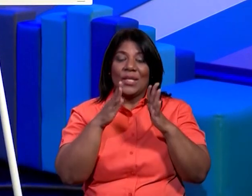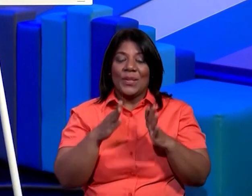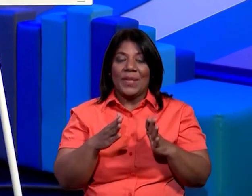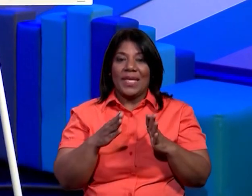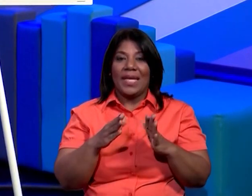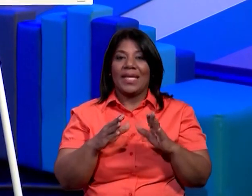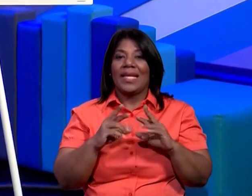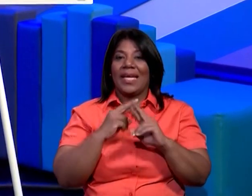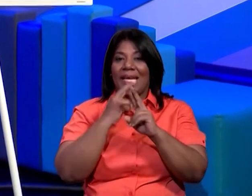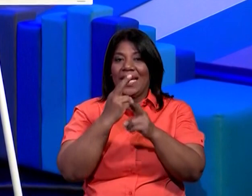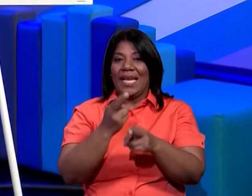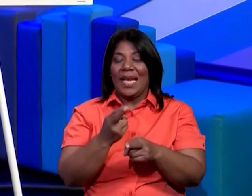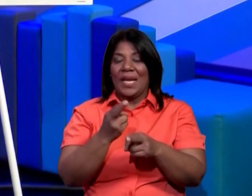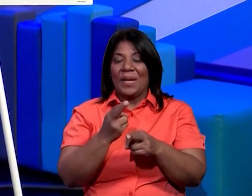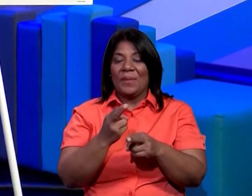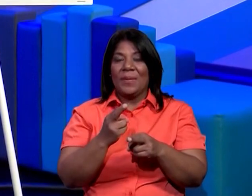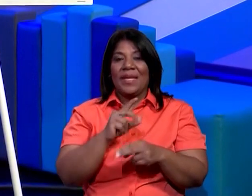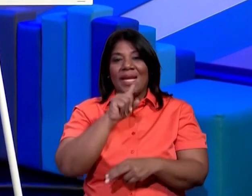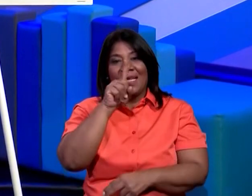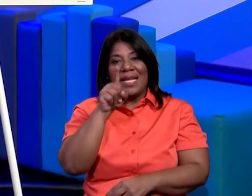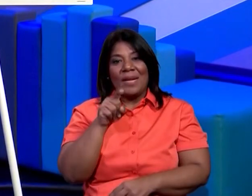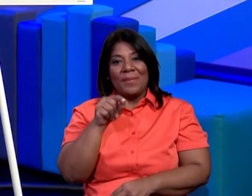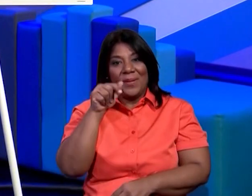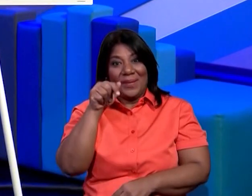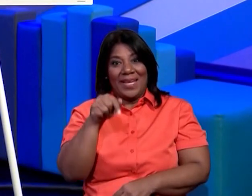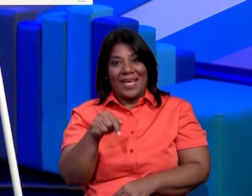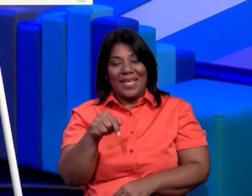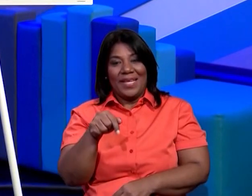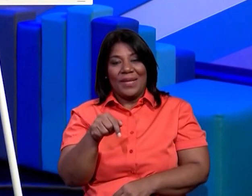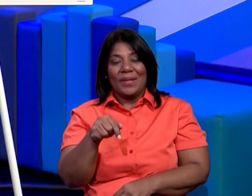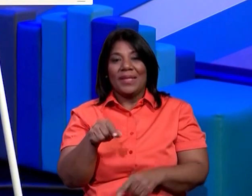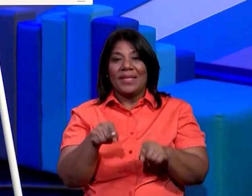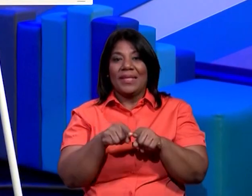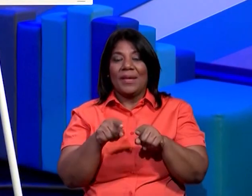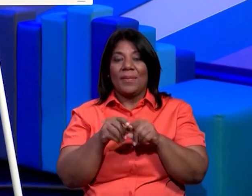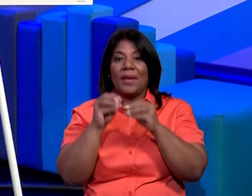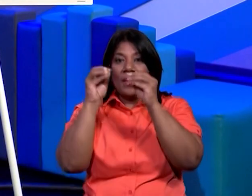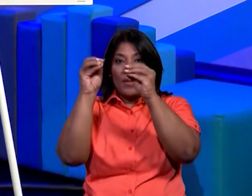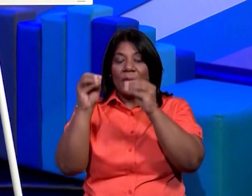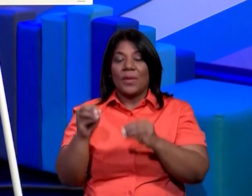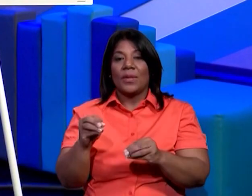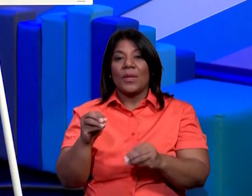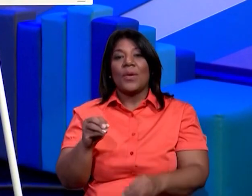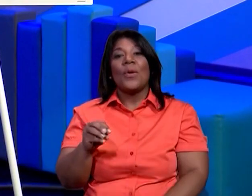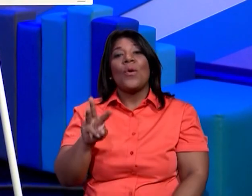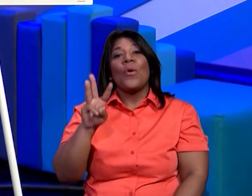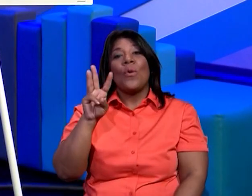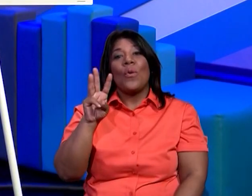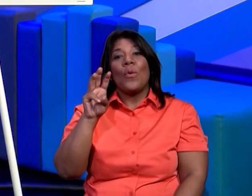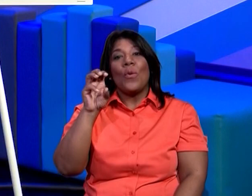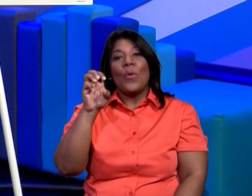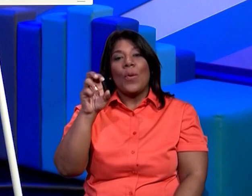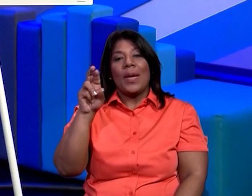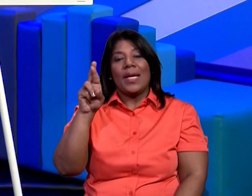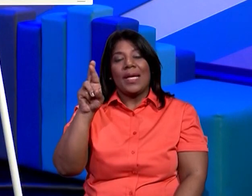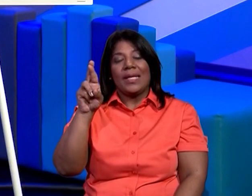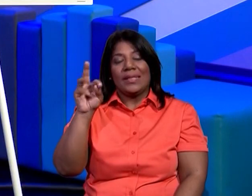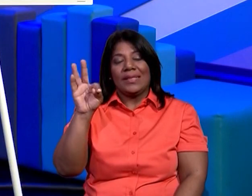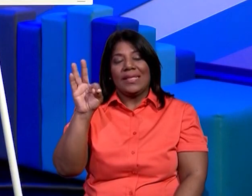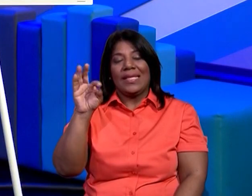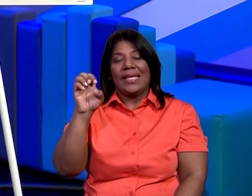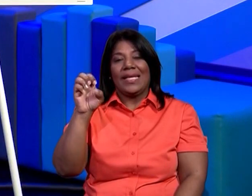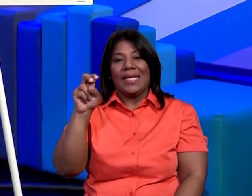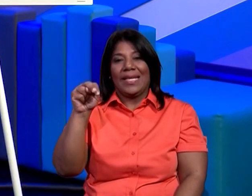en las respuestas de las preguntas del día de hoy de hoy y al profesor wensler lao soto también por verdad